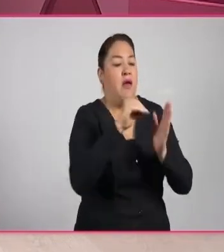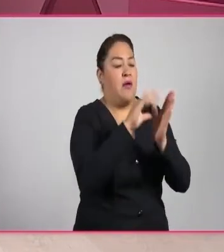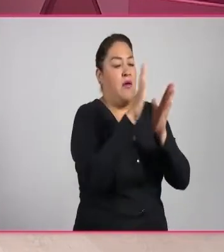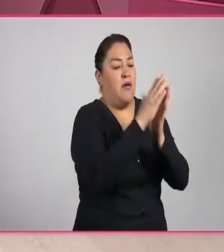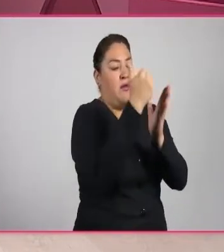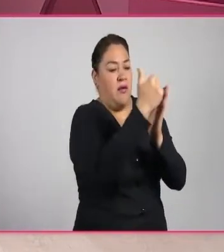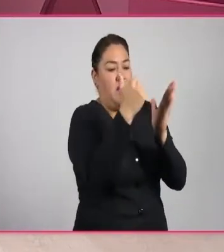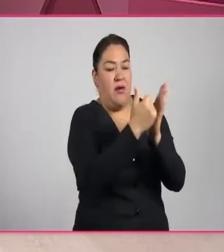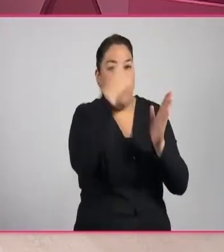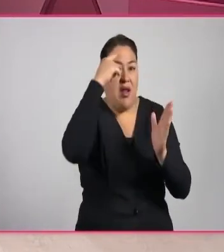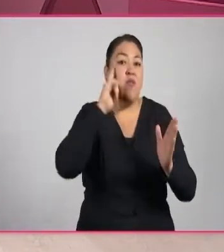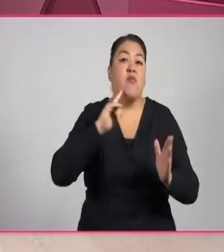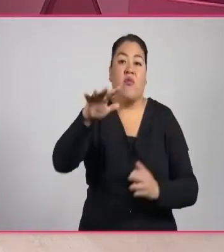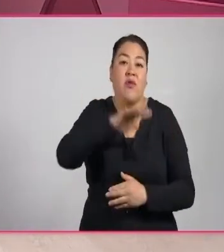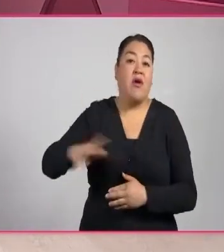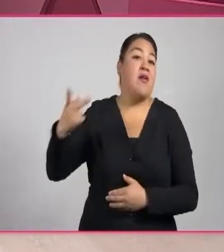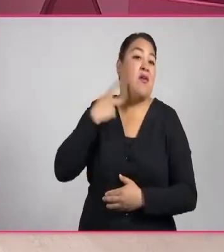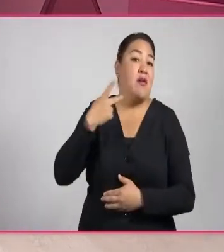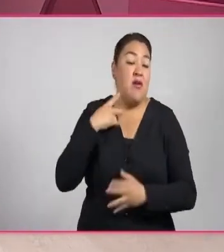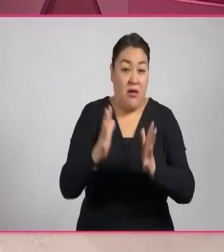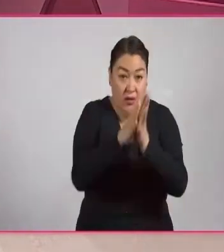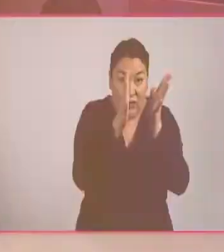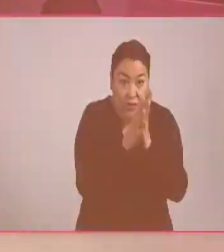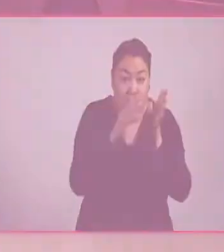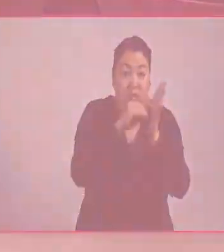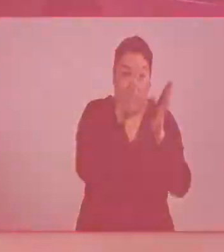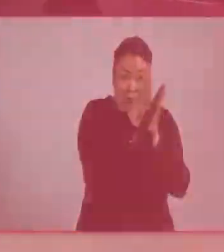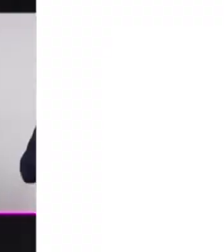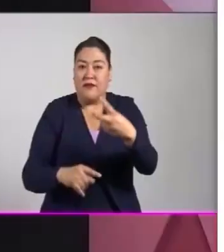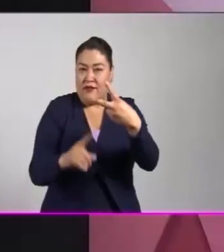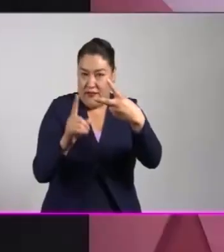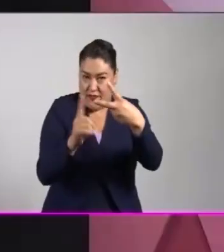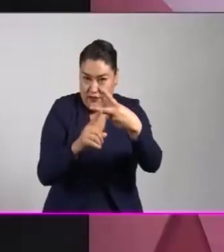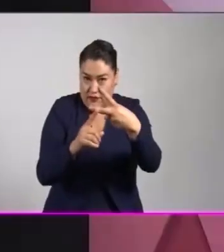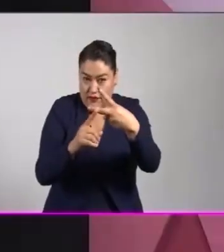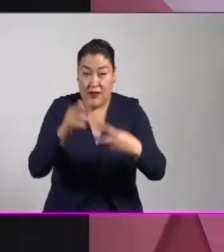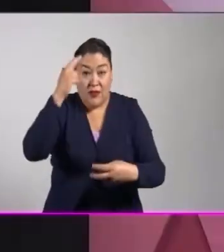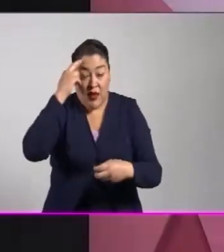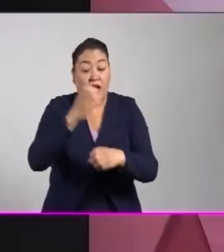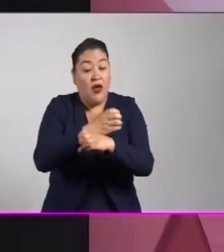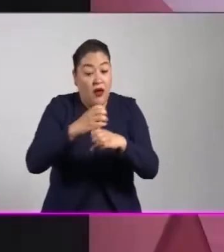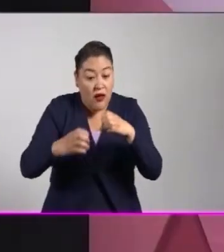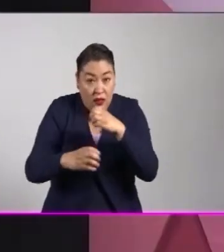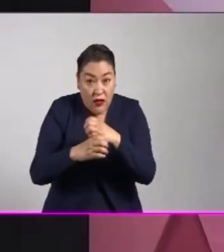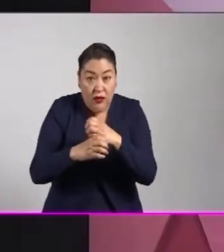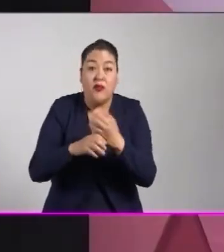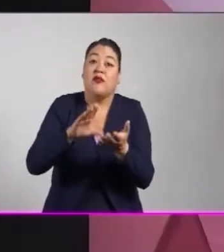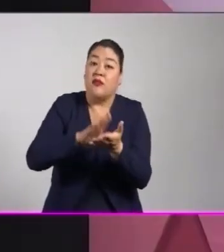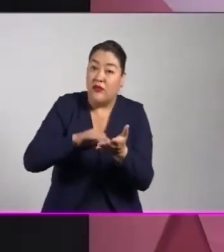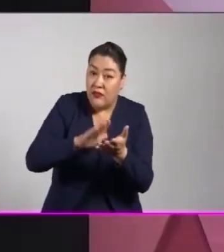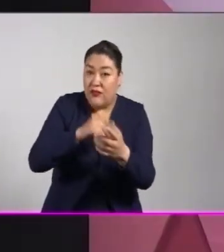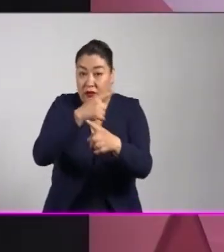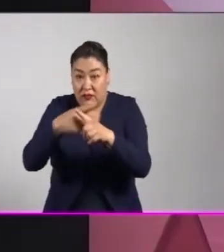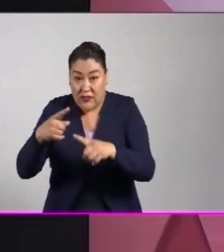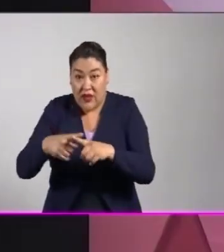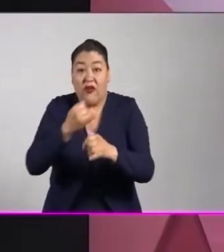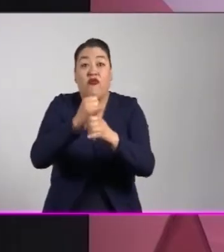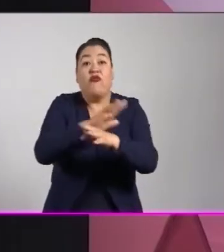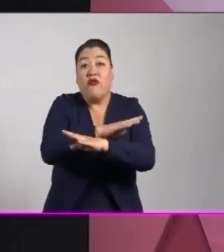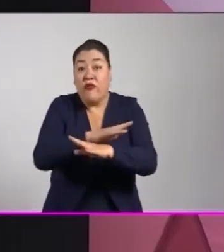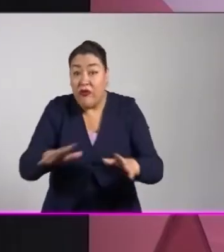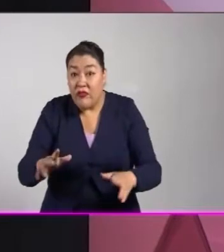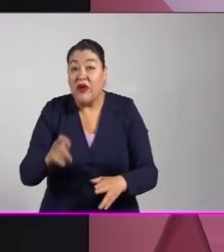la Atención de la Violencia Política contra las Mujeres en Razón de Género. Todos los materiales que informen a las personas durante las elecciones